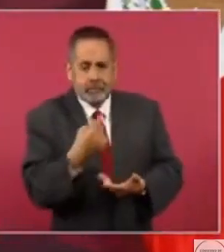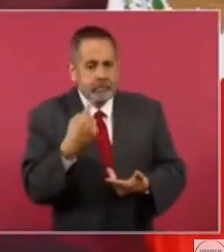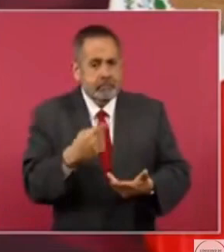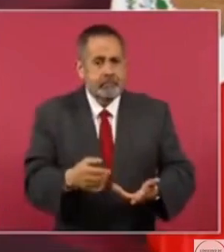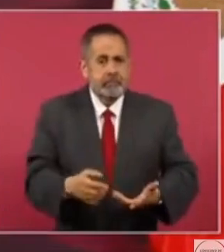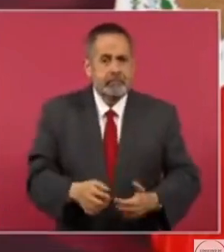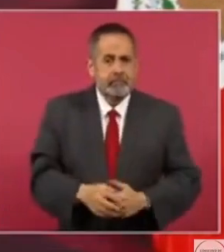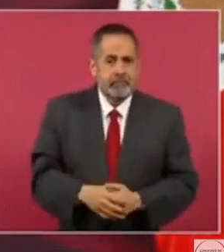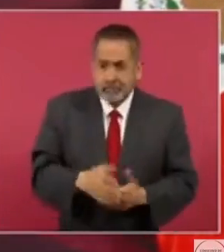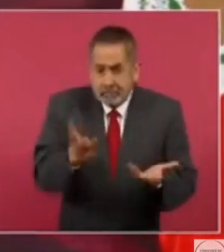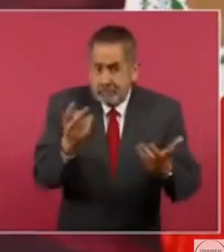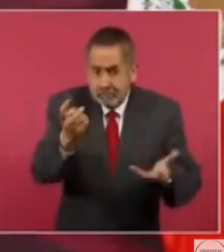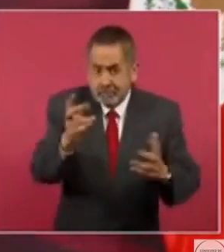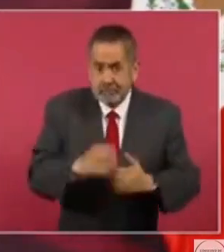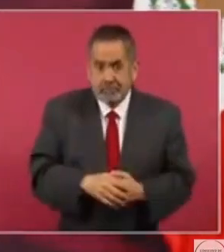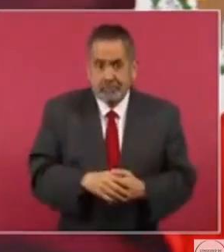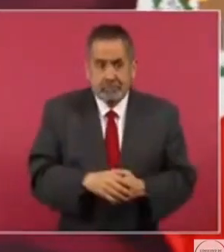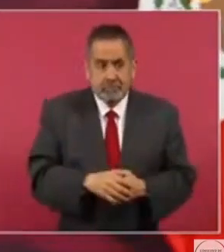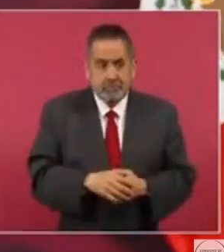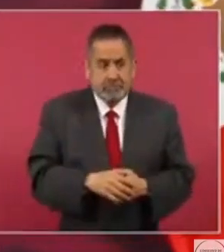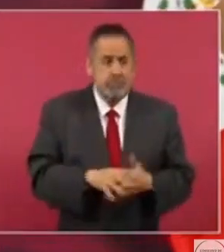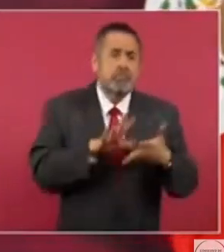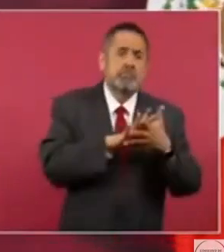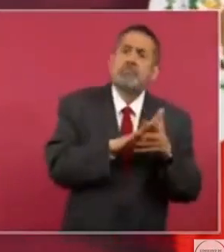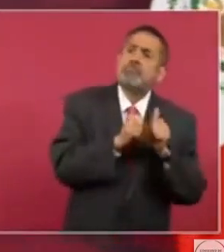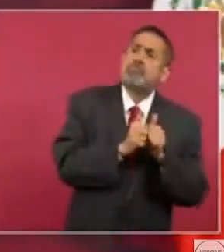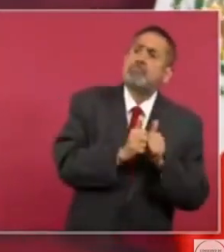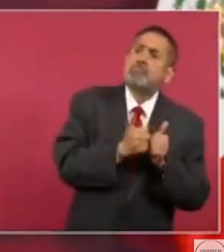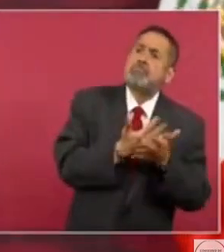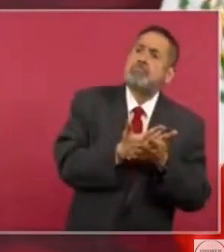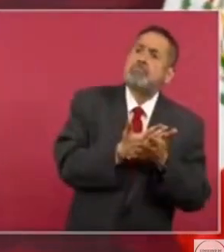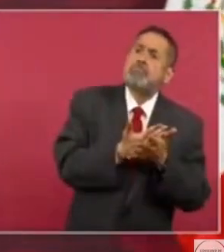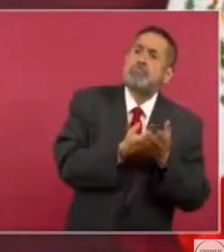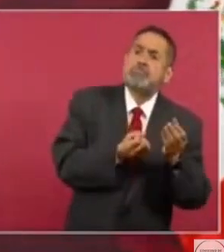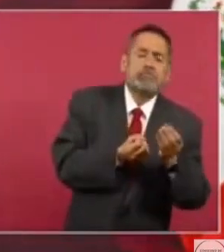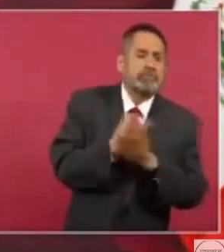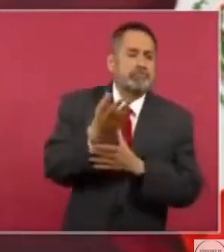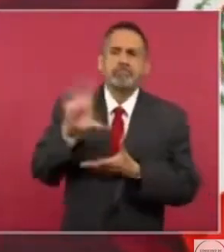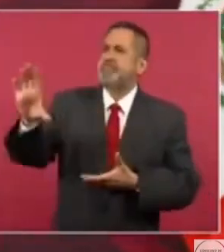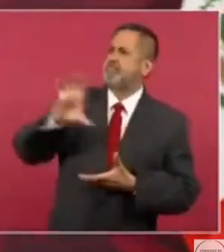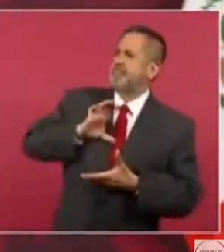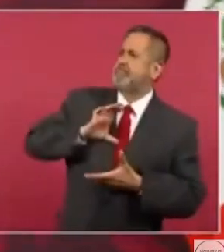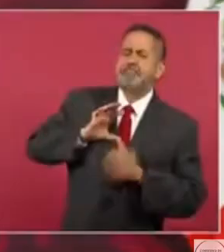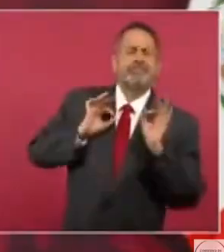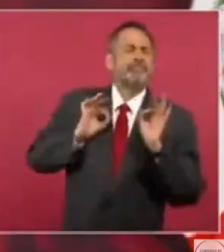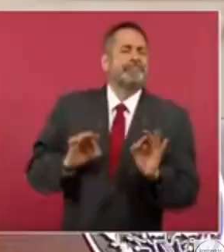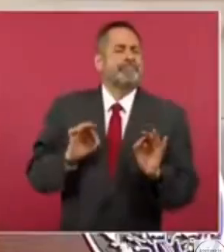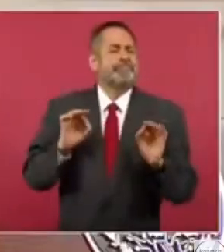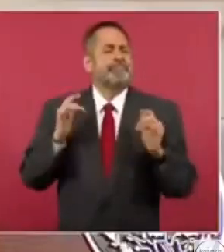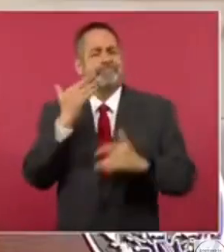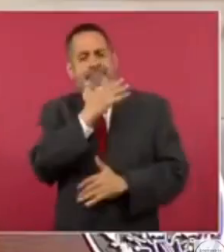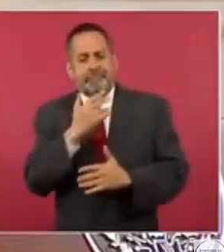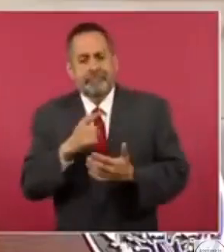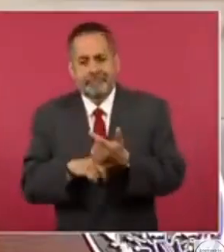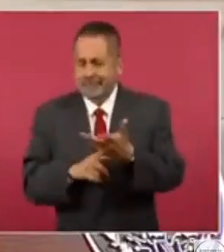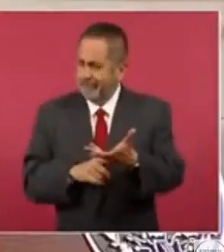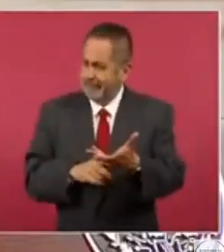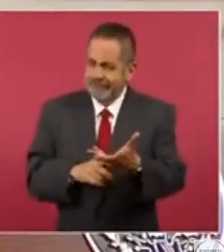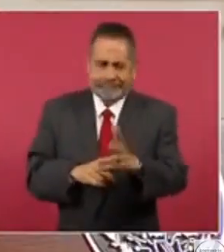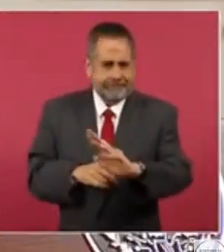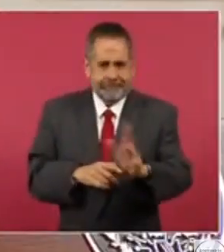Así era antes, y así quieren ahora los